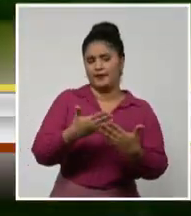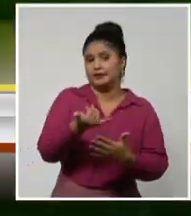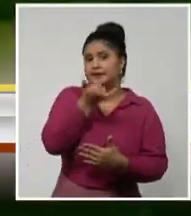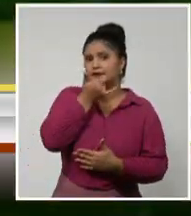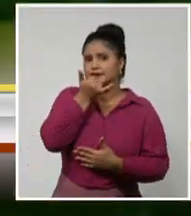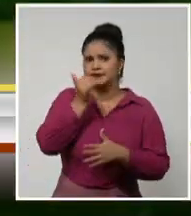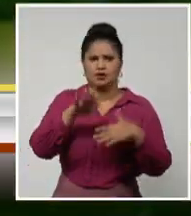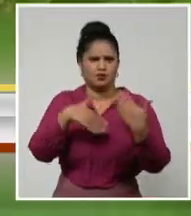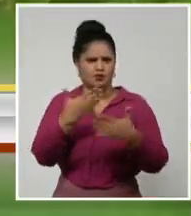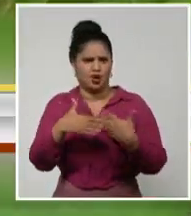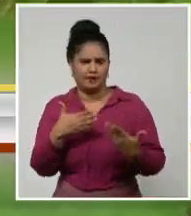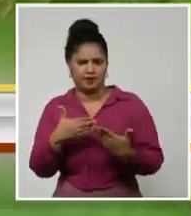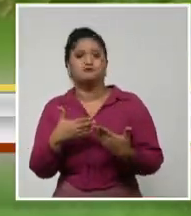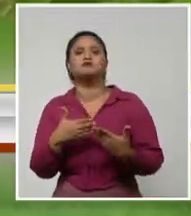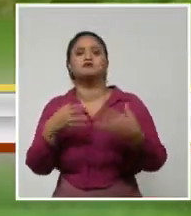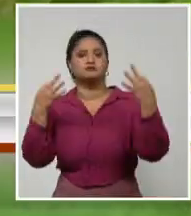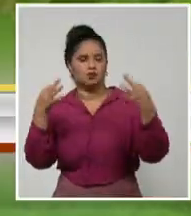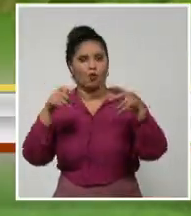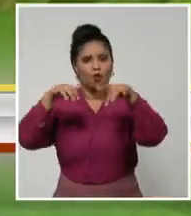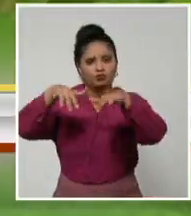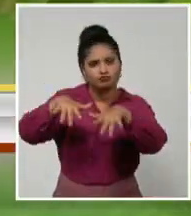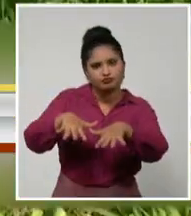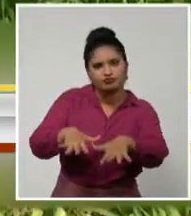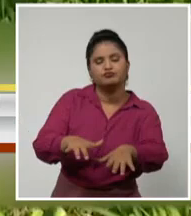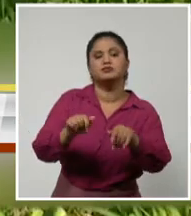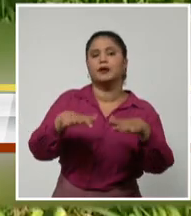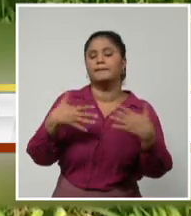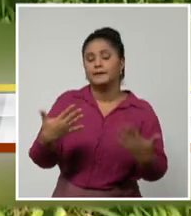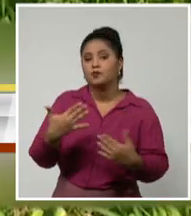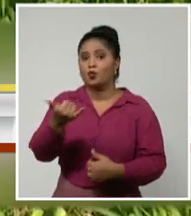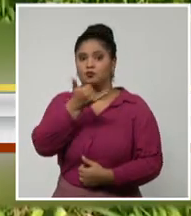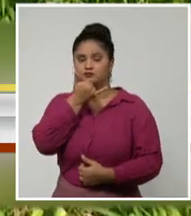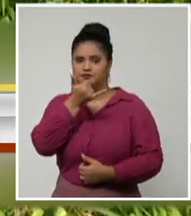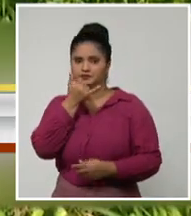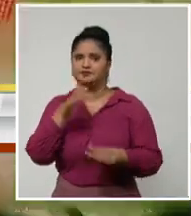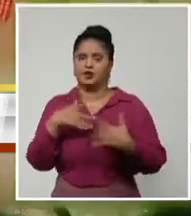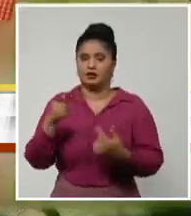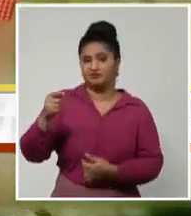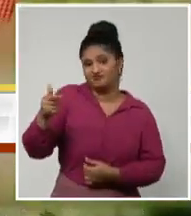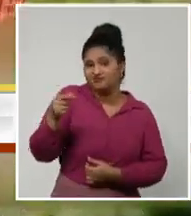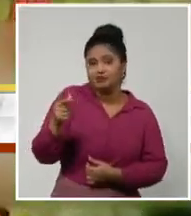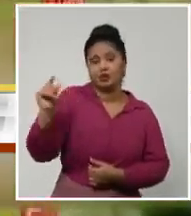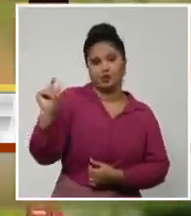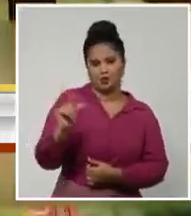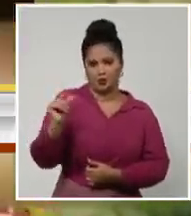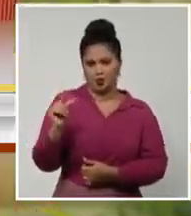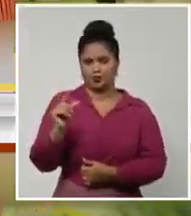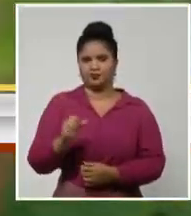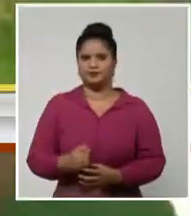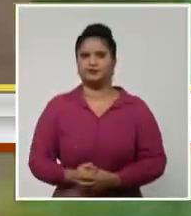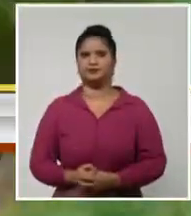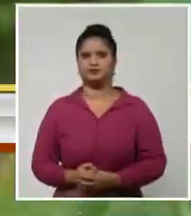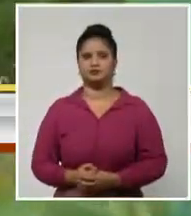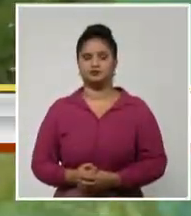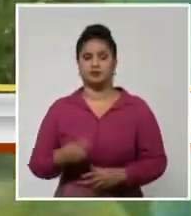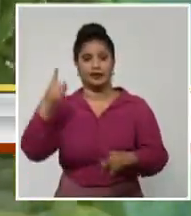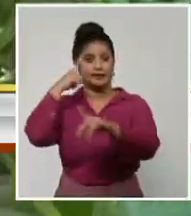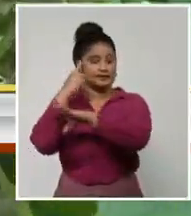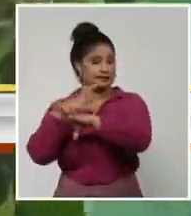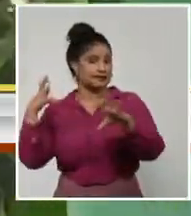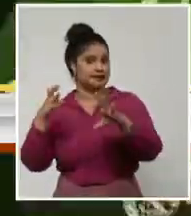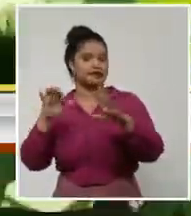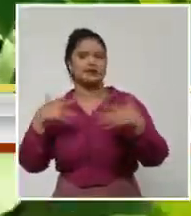en prácticamente todo el territorio nacional, dañando sensiblemente la cosecha. Desde la ciencia se buscan hoy soluciones para